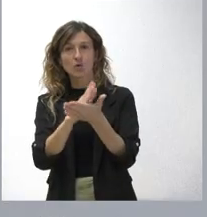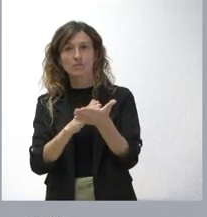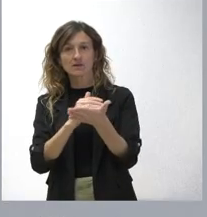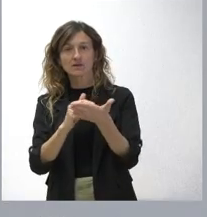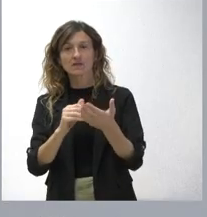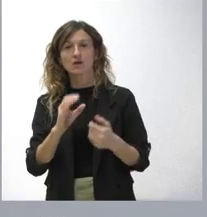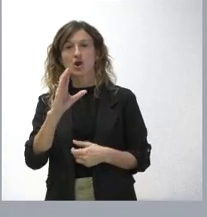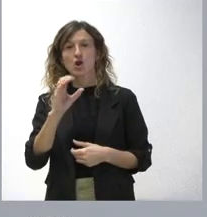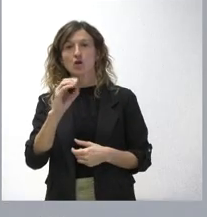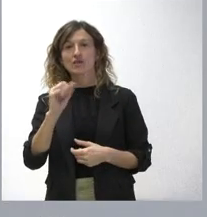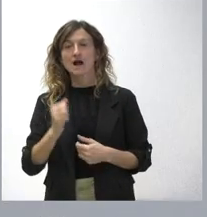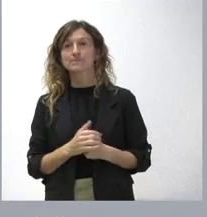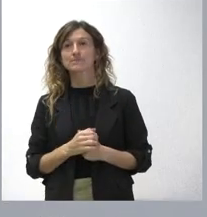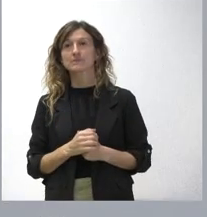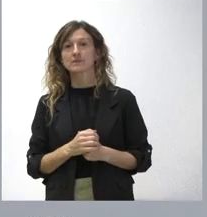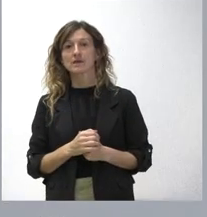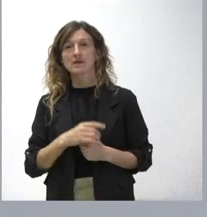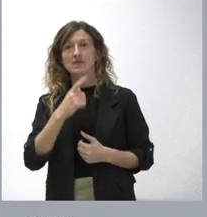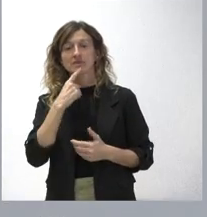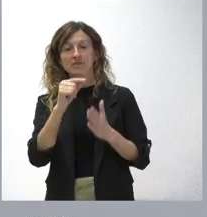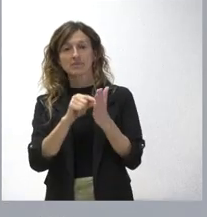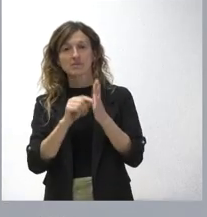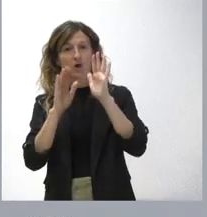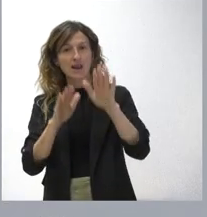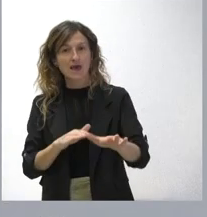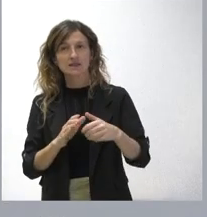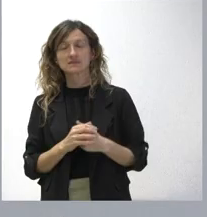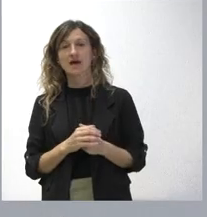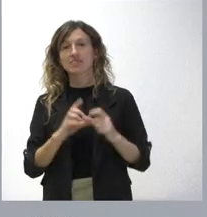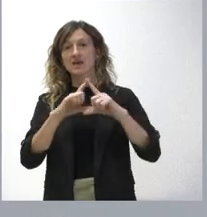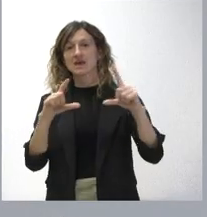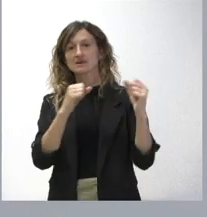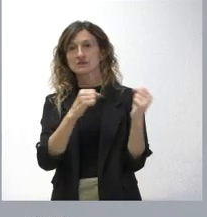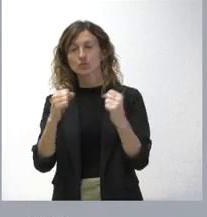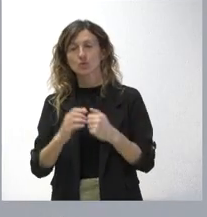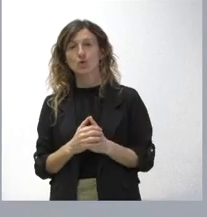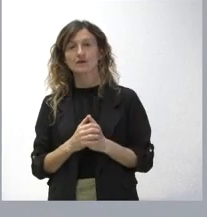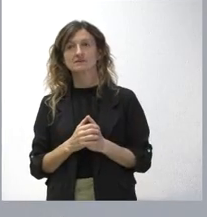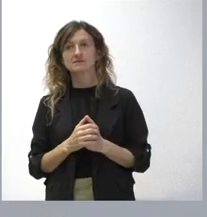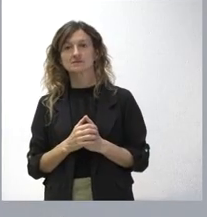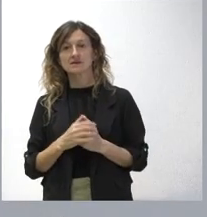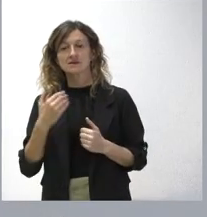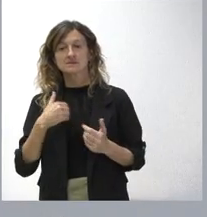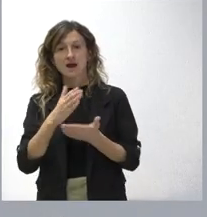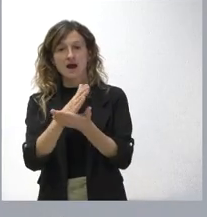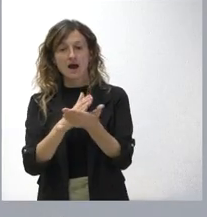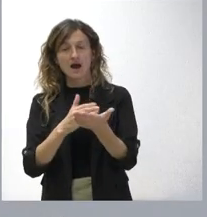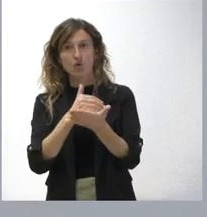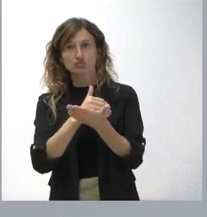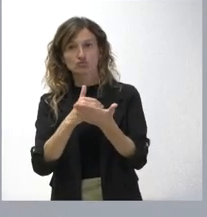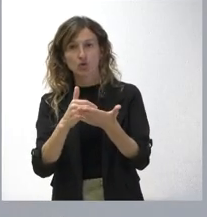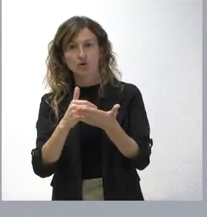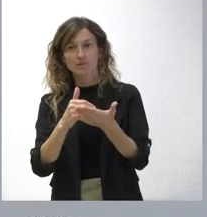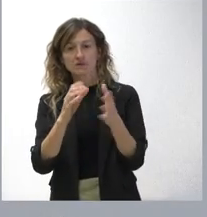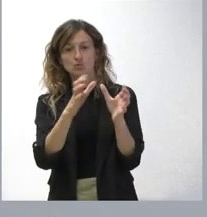LOFCA, que establece claramente un principio de lealtad institucional. Estamos viendo muchas comunidades autónomas de todo signo